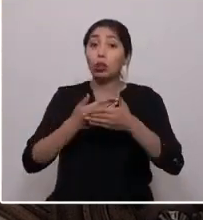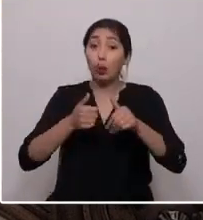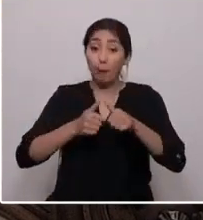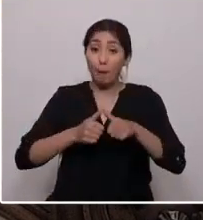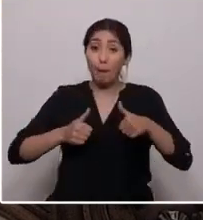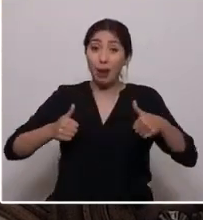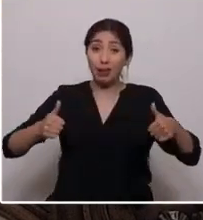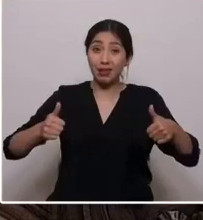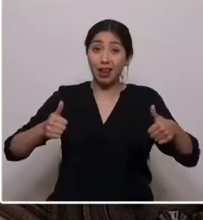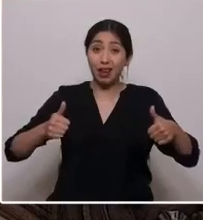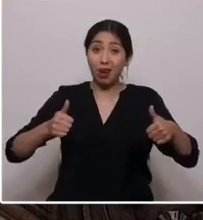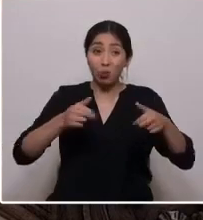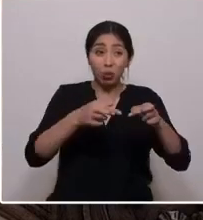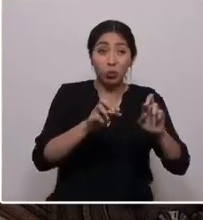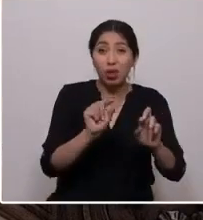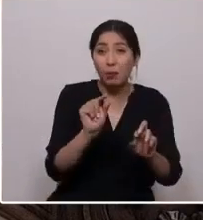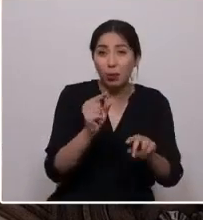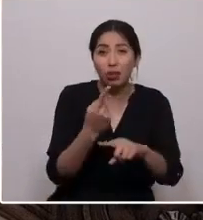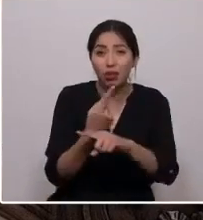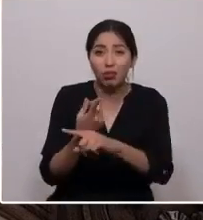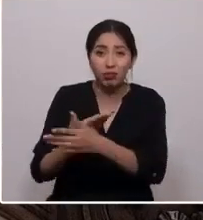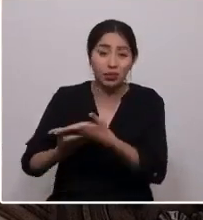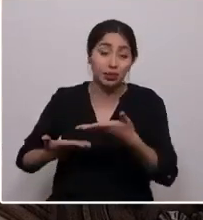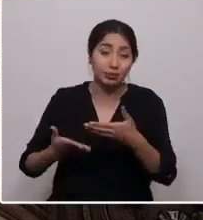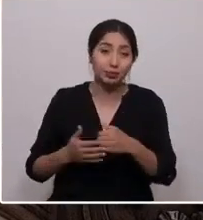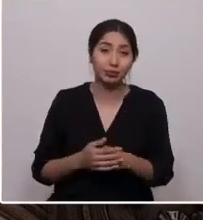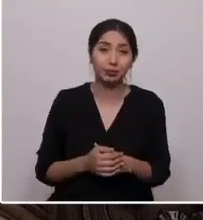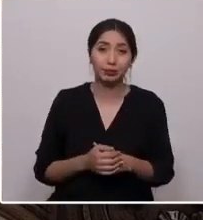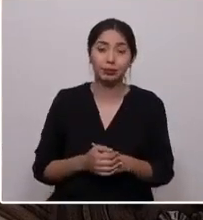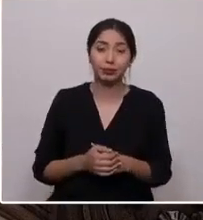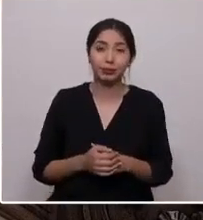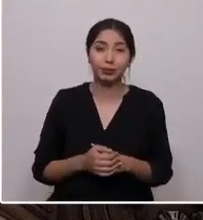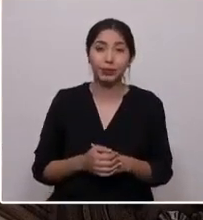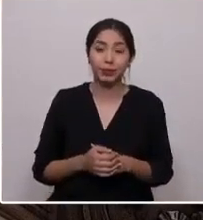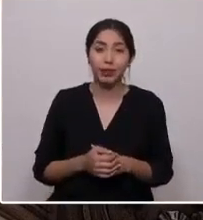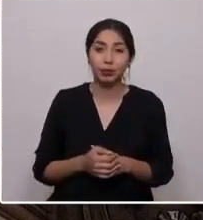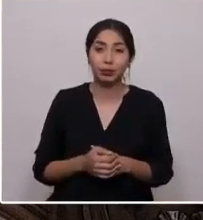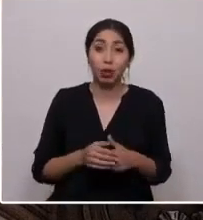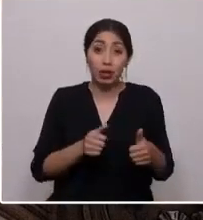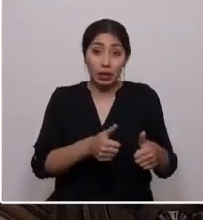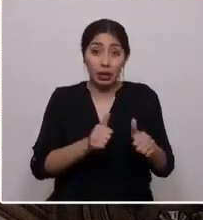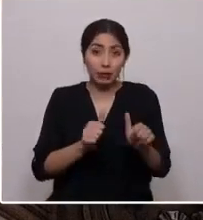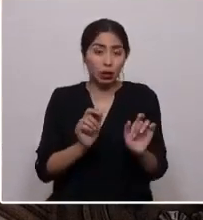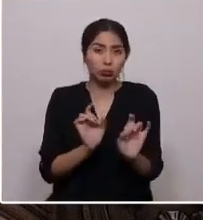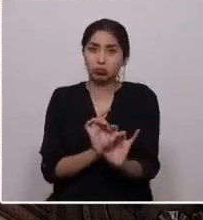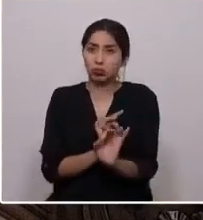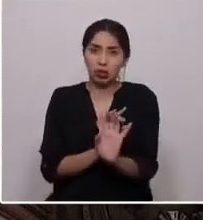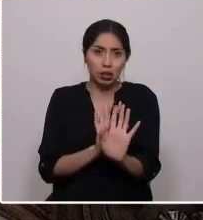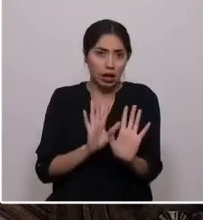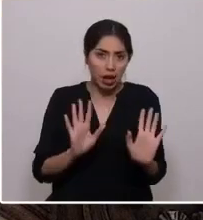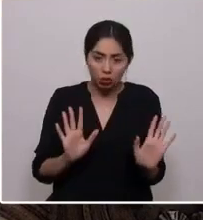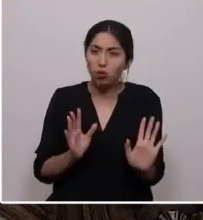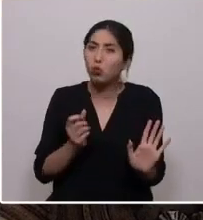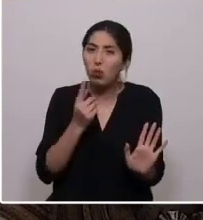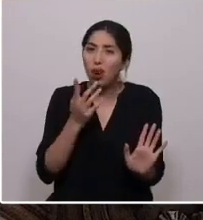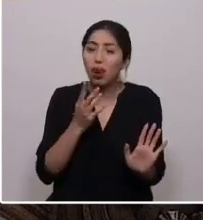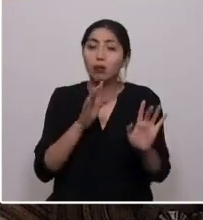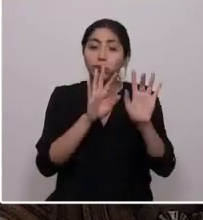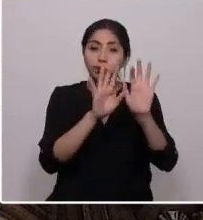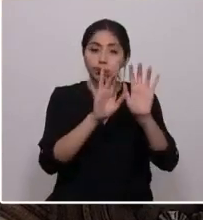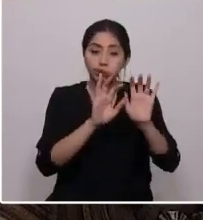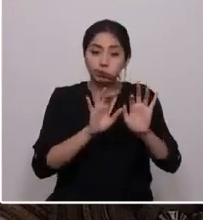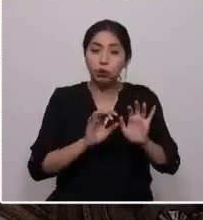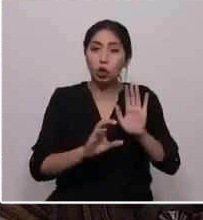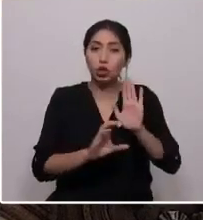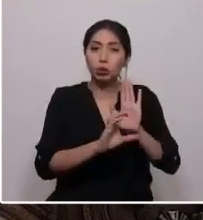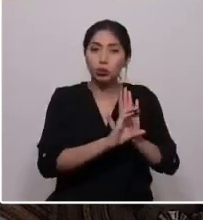una real deliberación. Por lo tanto, el desafío es claro. Redactar una Constitución para todos y